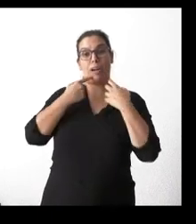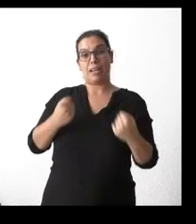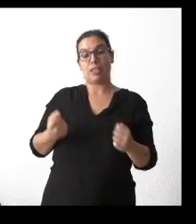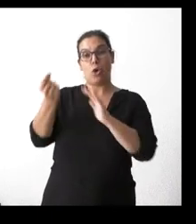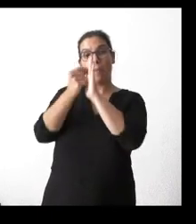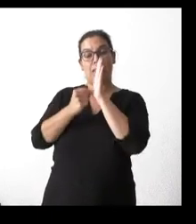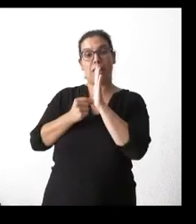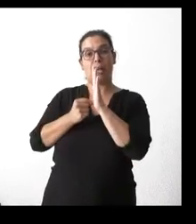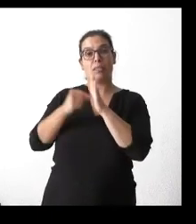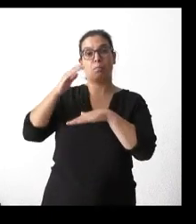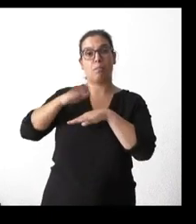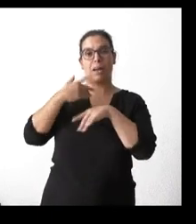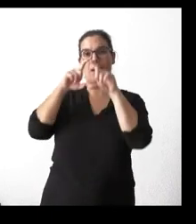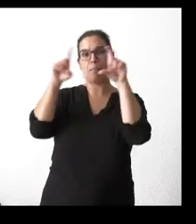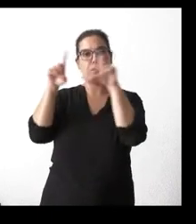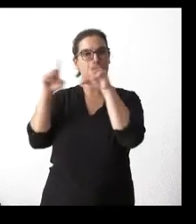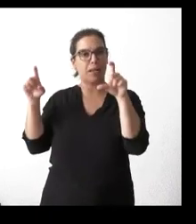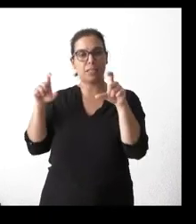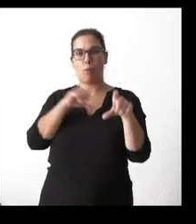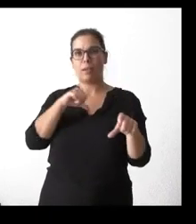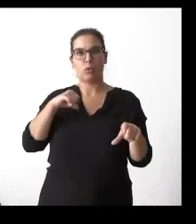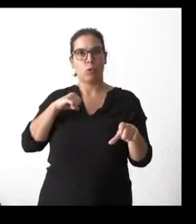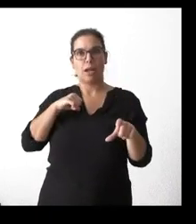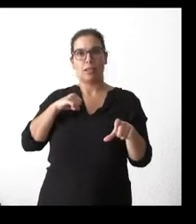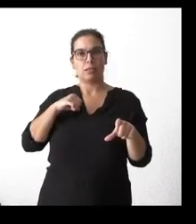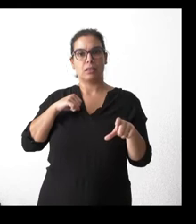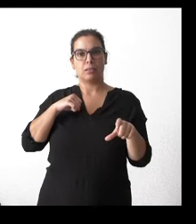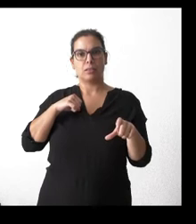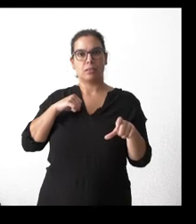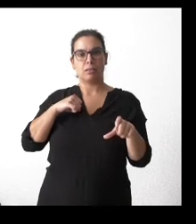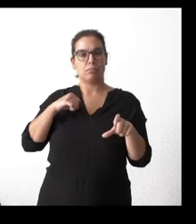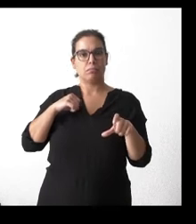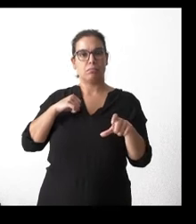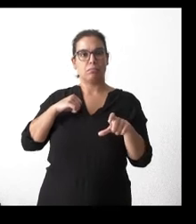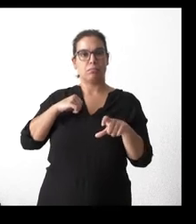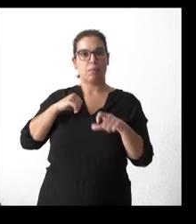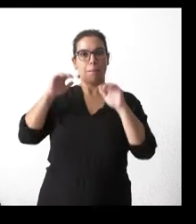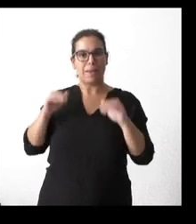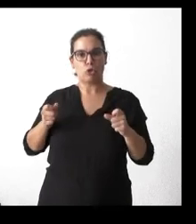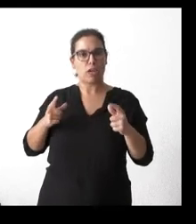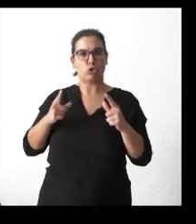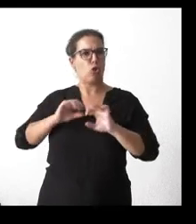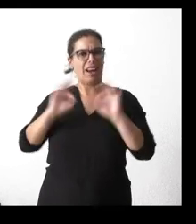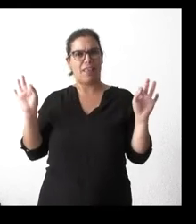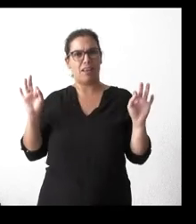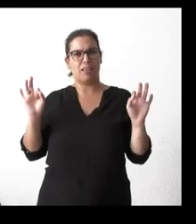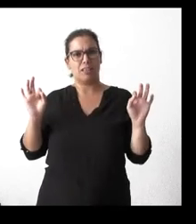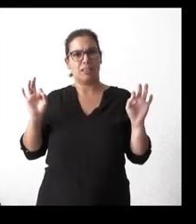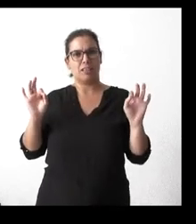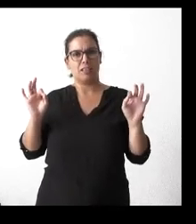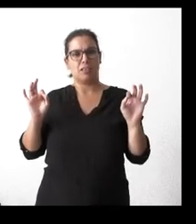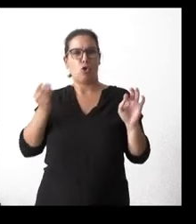para empresas y para particulares tiene que ver con esta parte de reducir el gasto, de reducir el consumo.